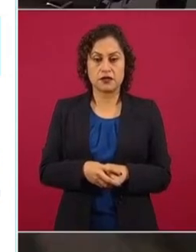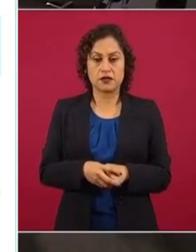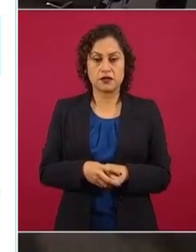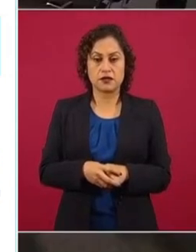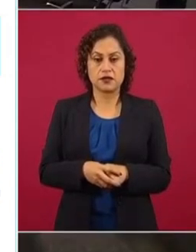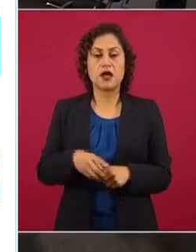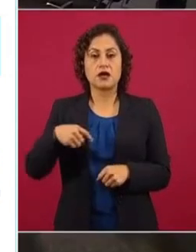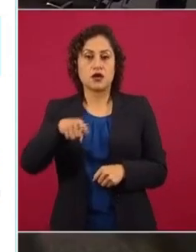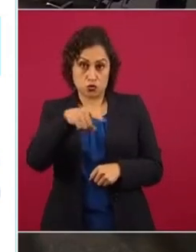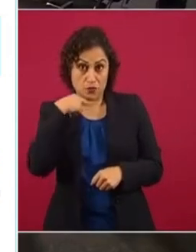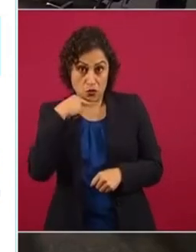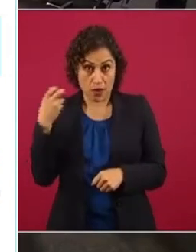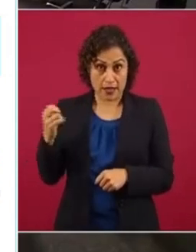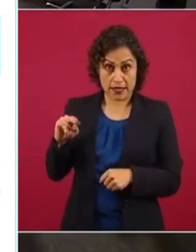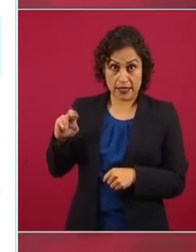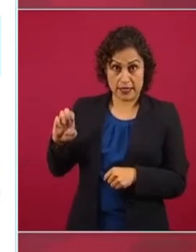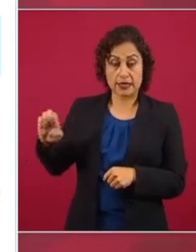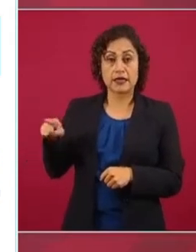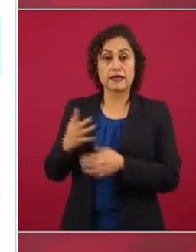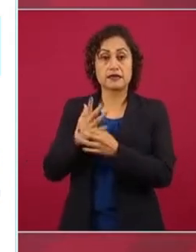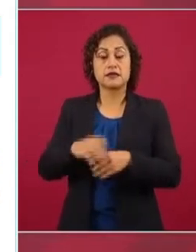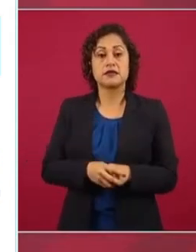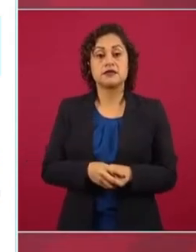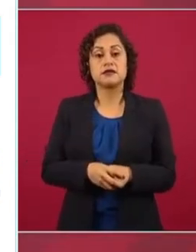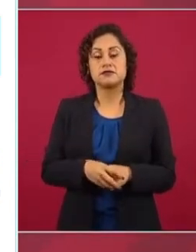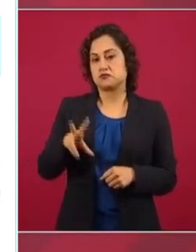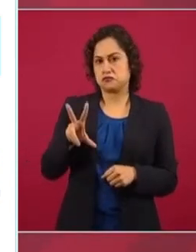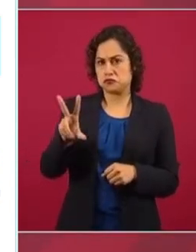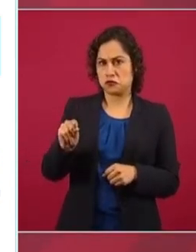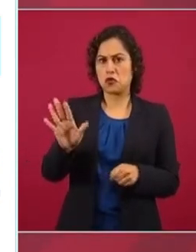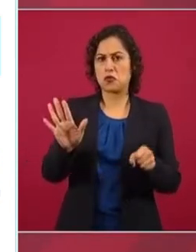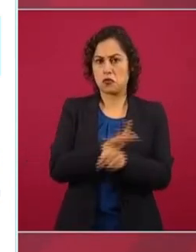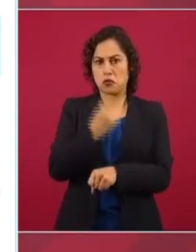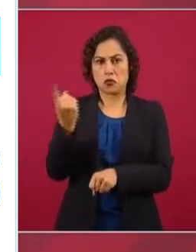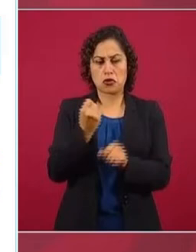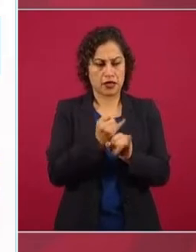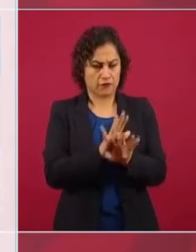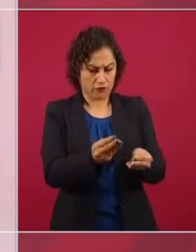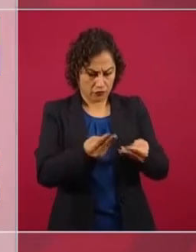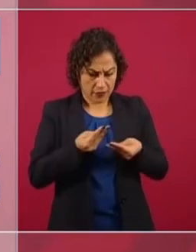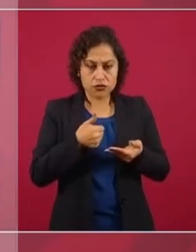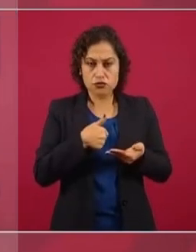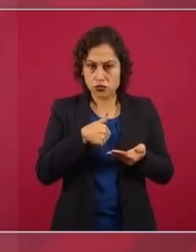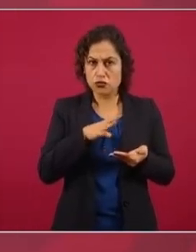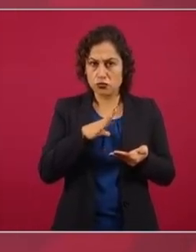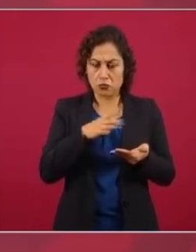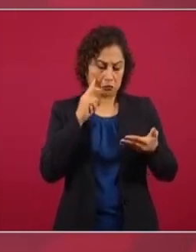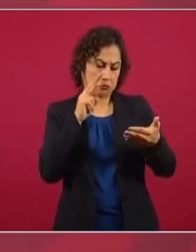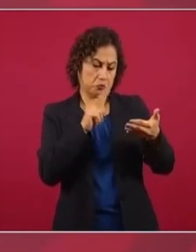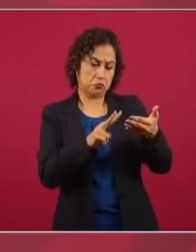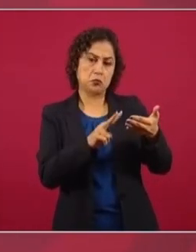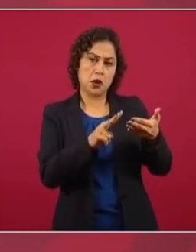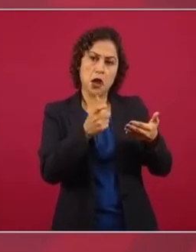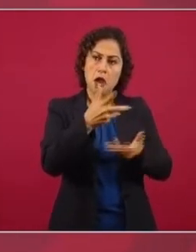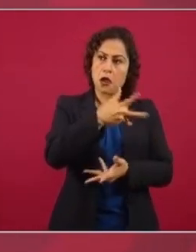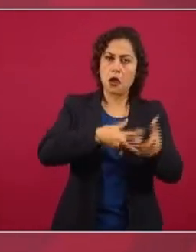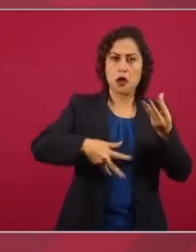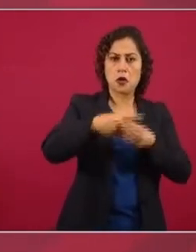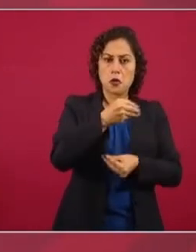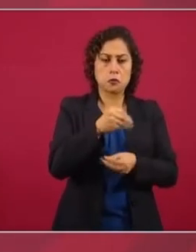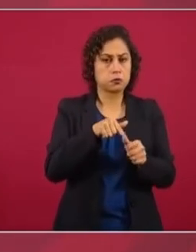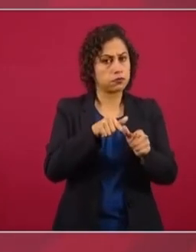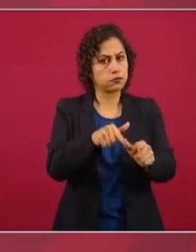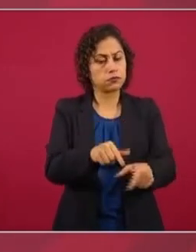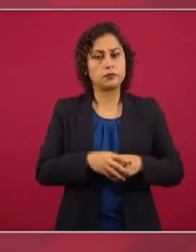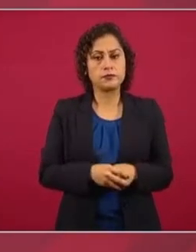dato que hay en México? No, no porque yo tengo información de que no se nos ha caído el consumo, de